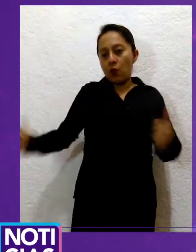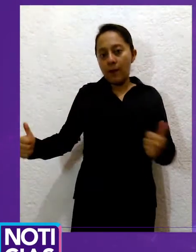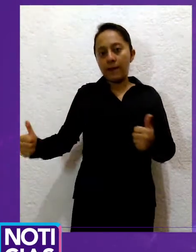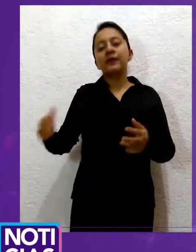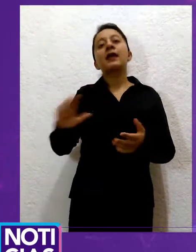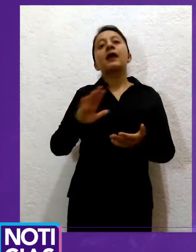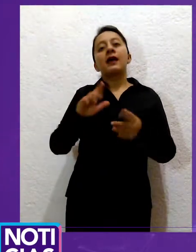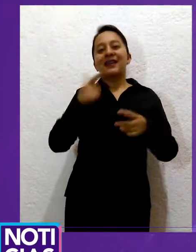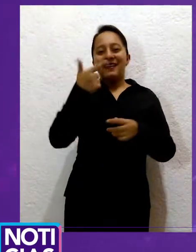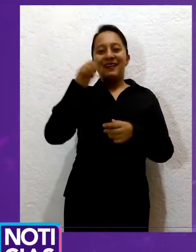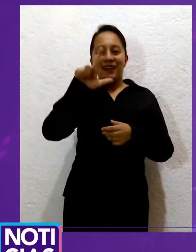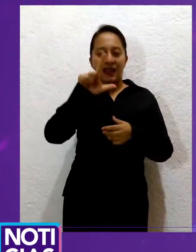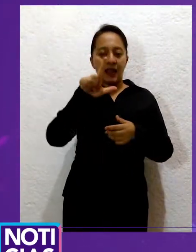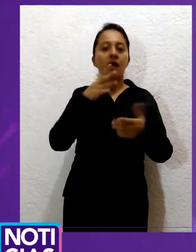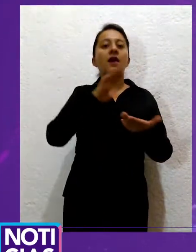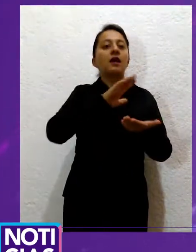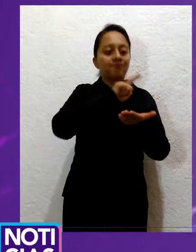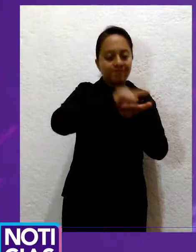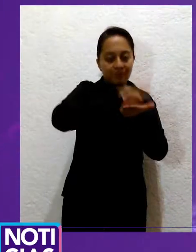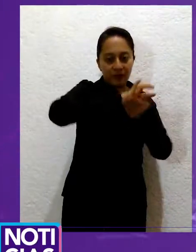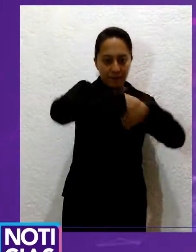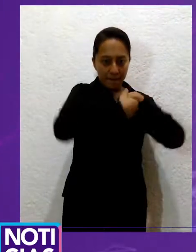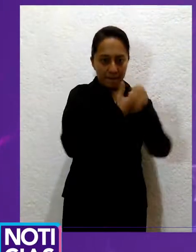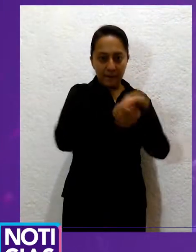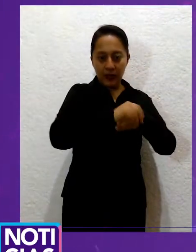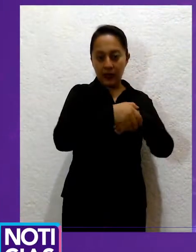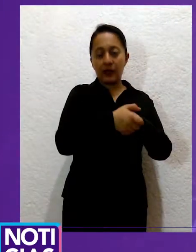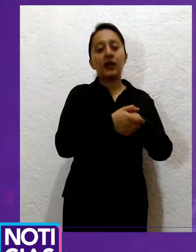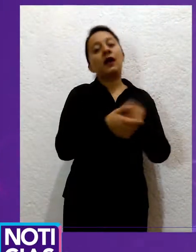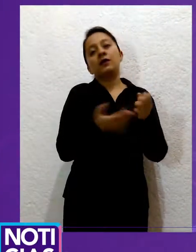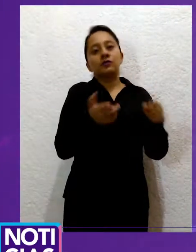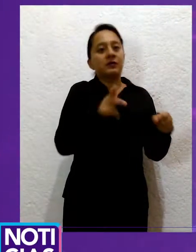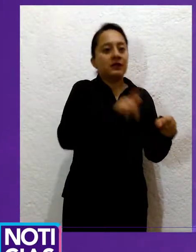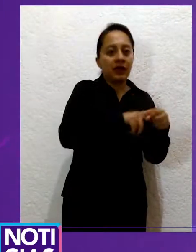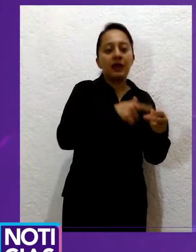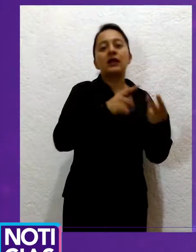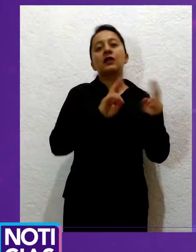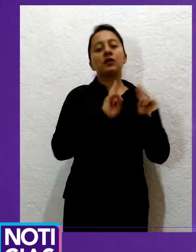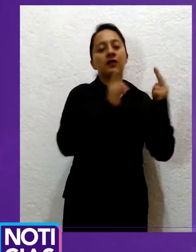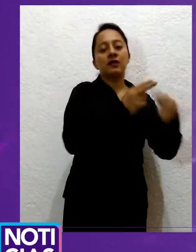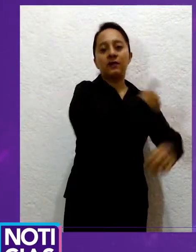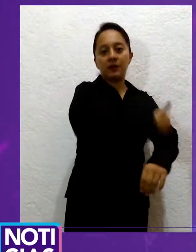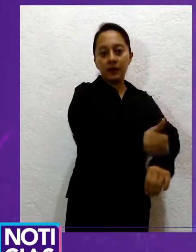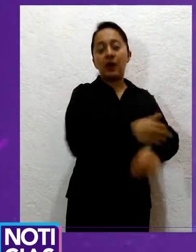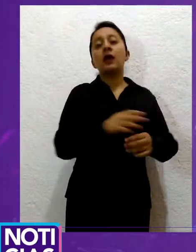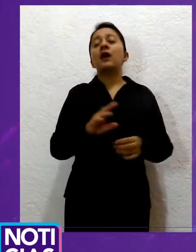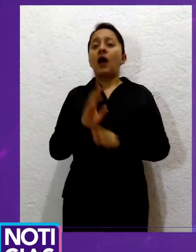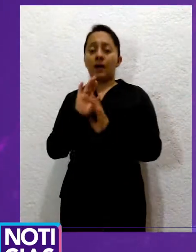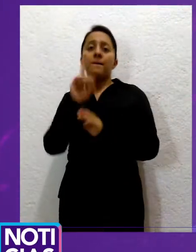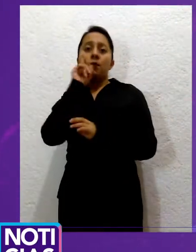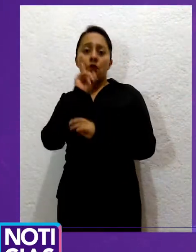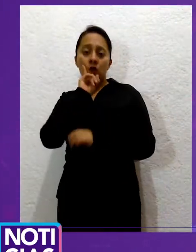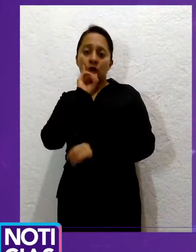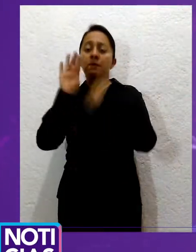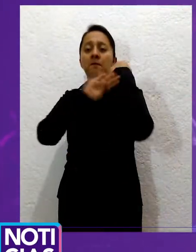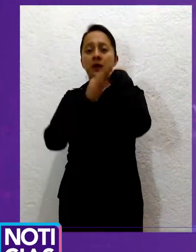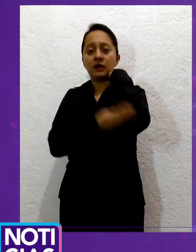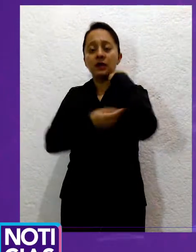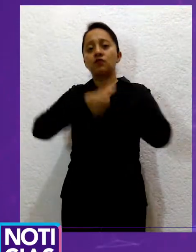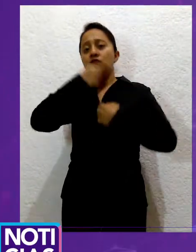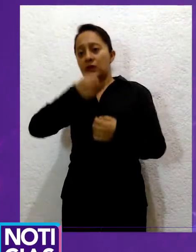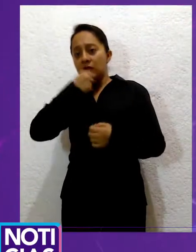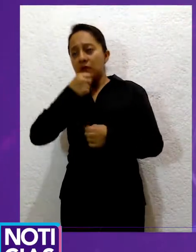hospitales y, en caso de menores, mujeres embarazadas o personas de la tercera edad, acudir con un familiar para evitar